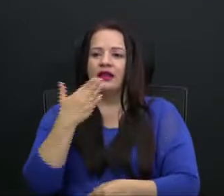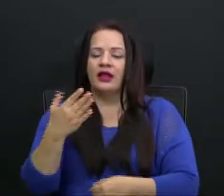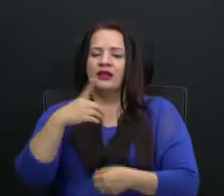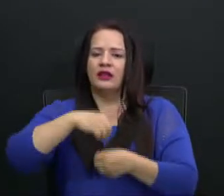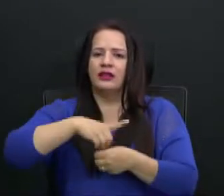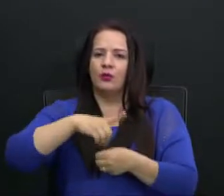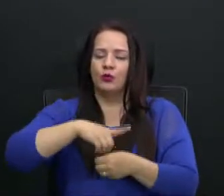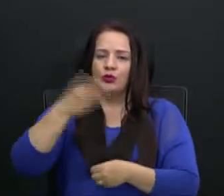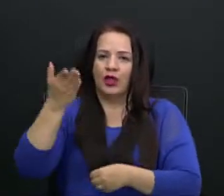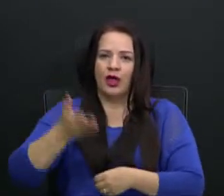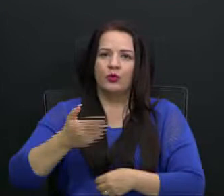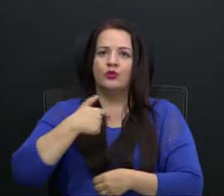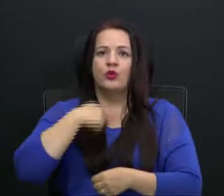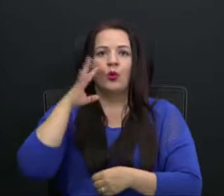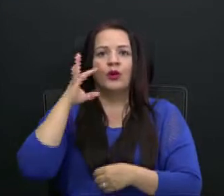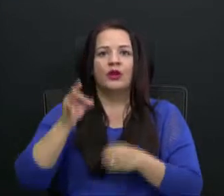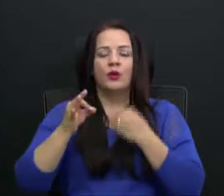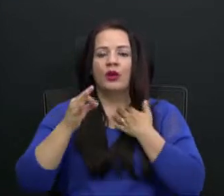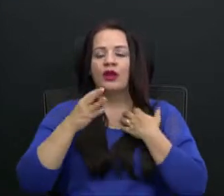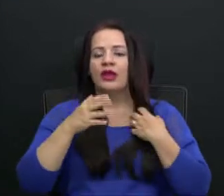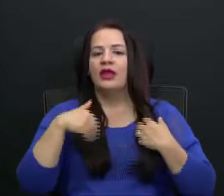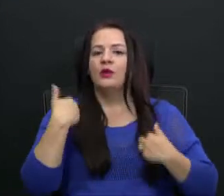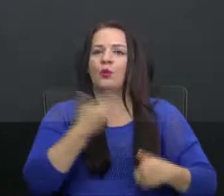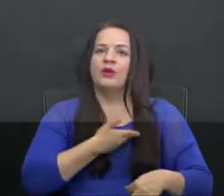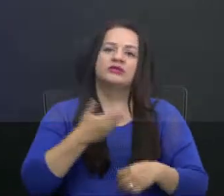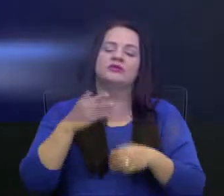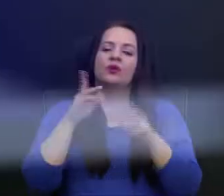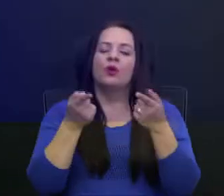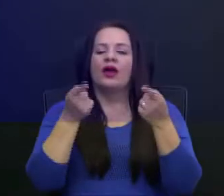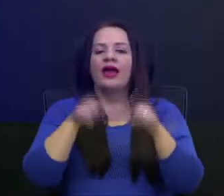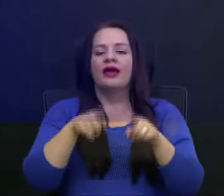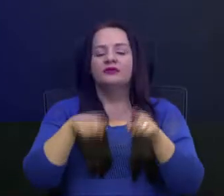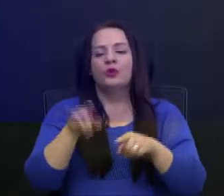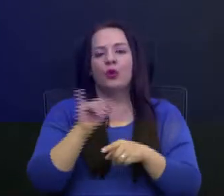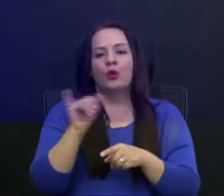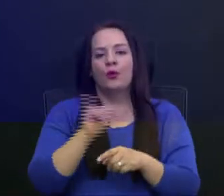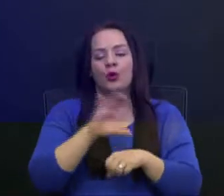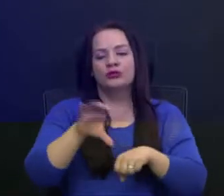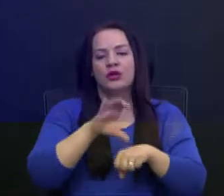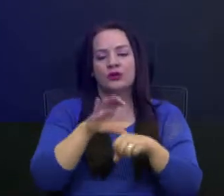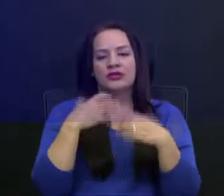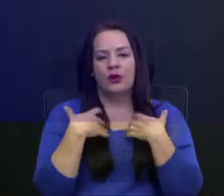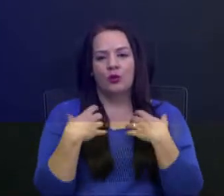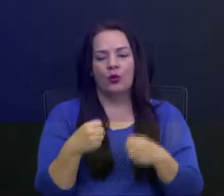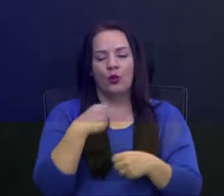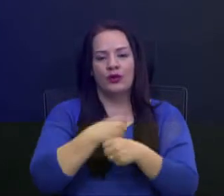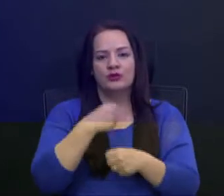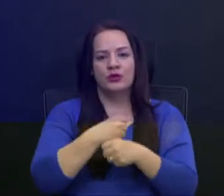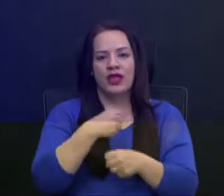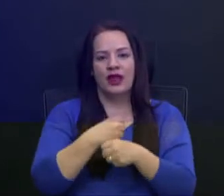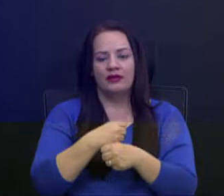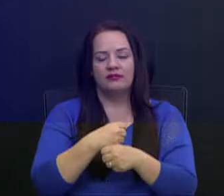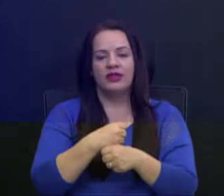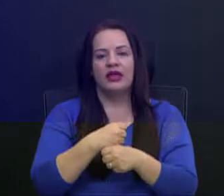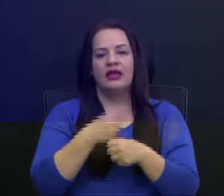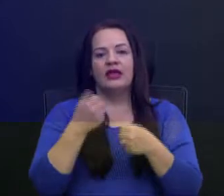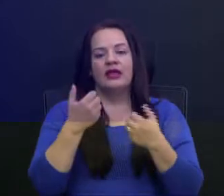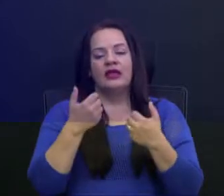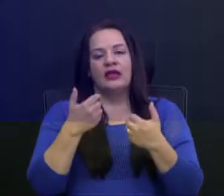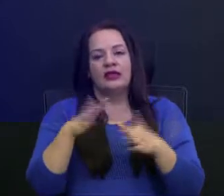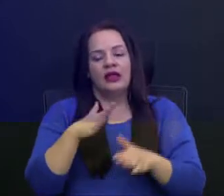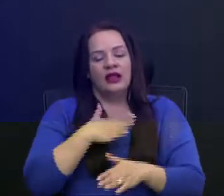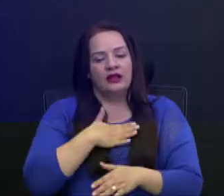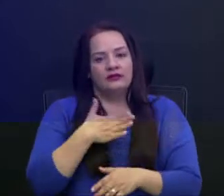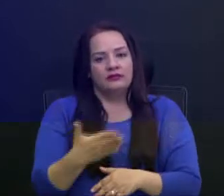Yo creo, por ejemplo, en nuestro caso como Consejo de Salud Ocupacional, la disposición ha estado vigente